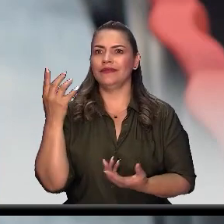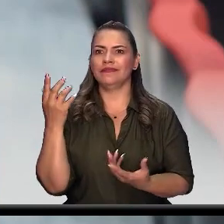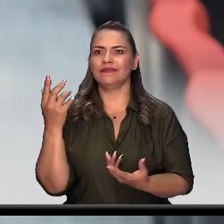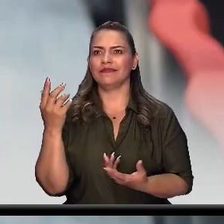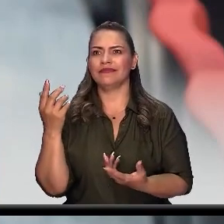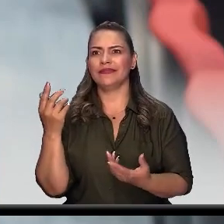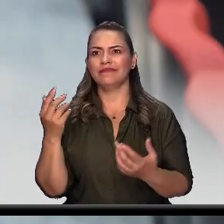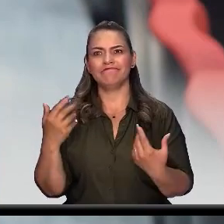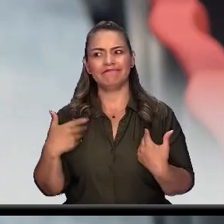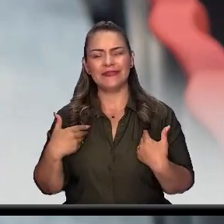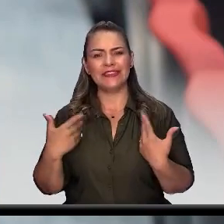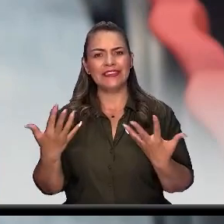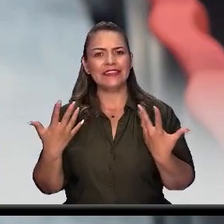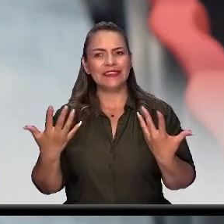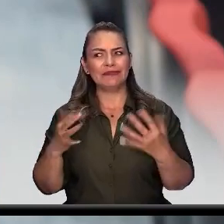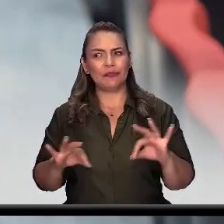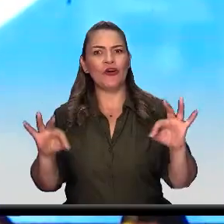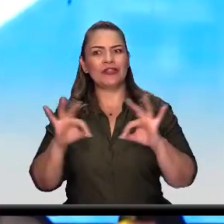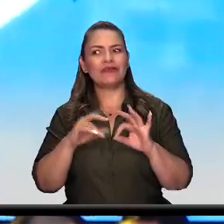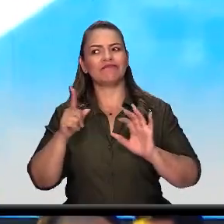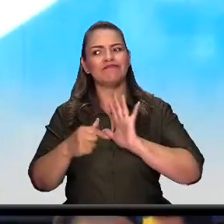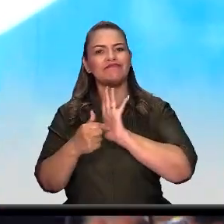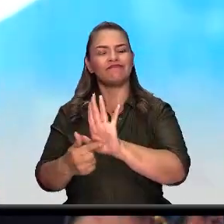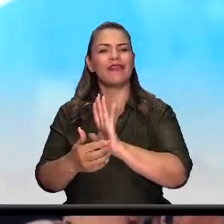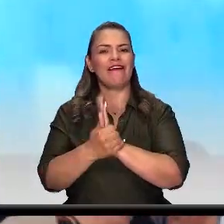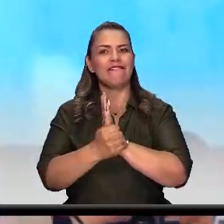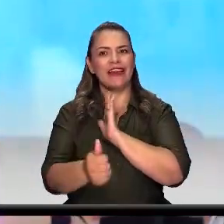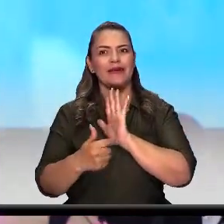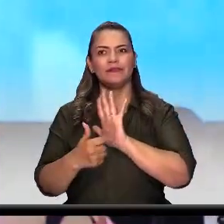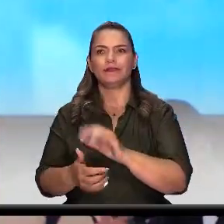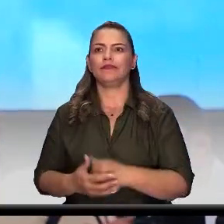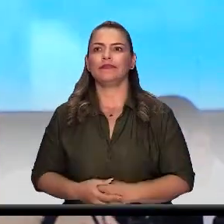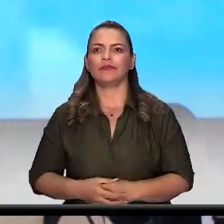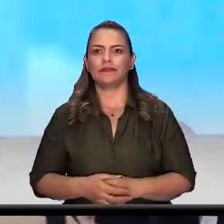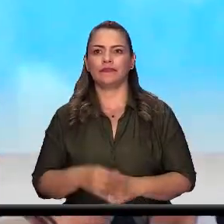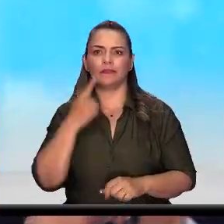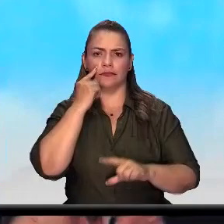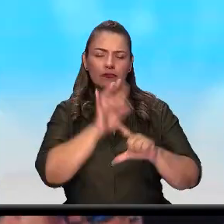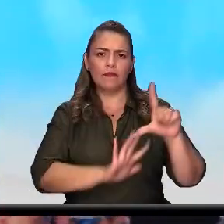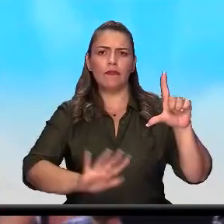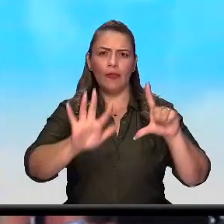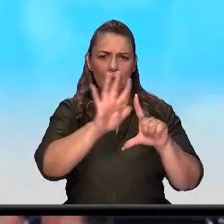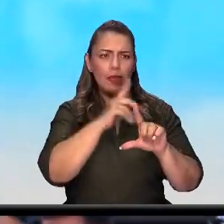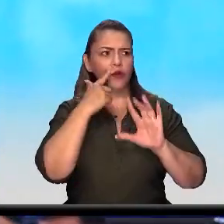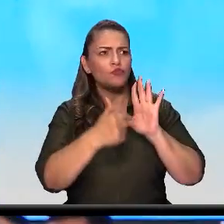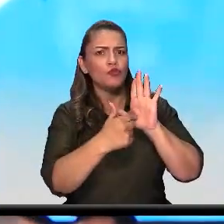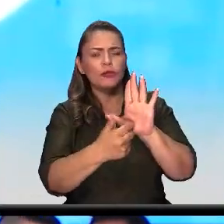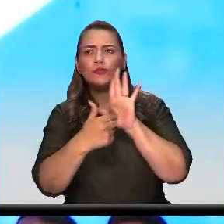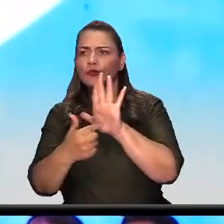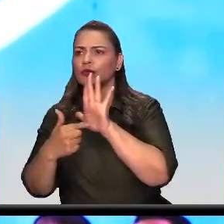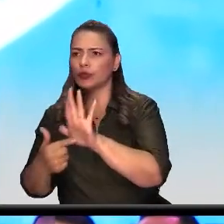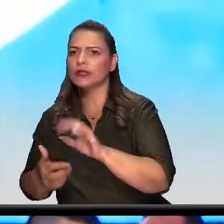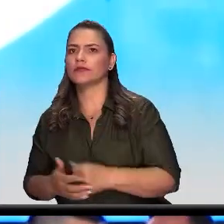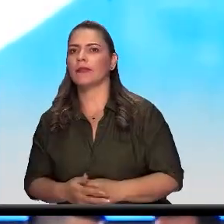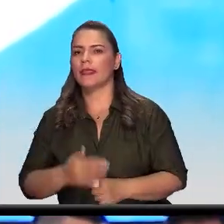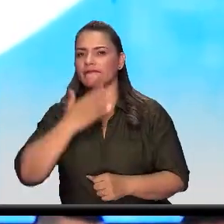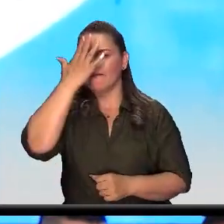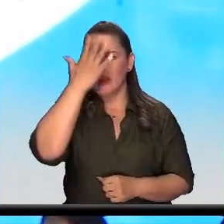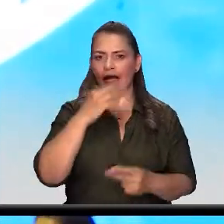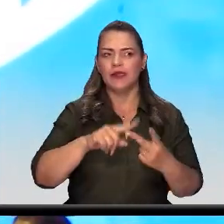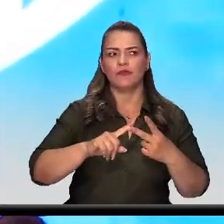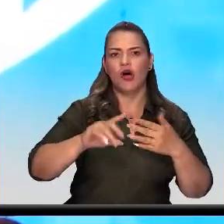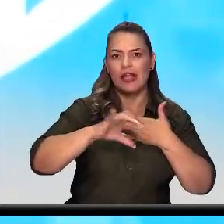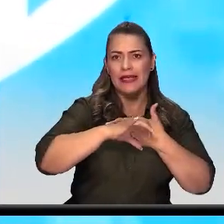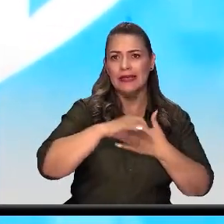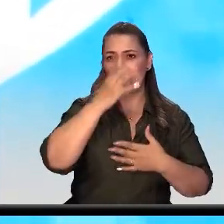podía mostrar mi talento en esos lugares. Subía mis videos a Instagram y a Facebook con mucha pena